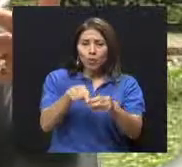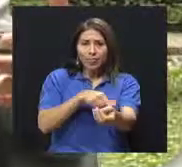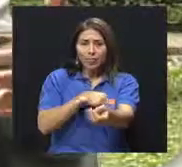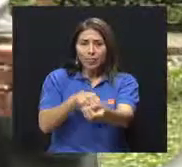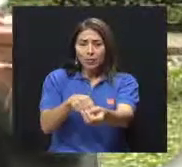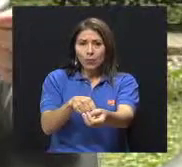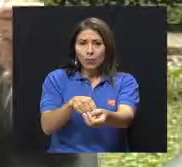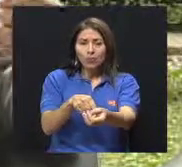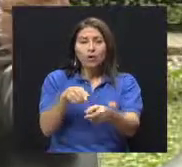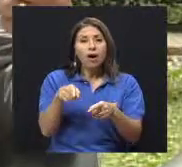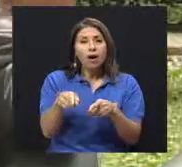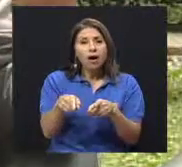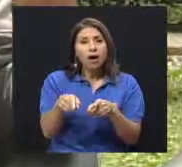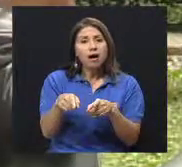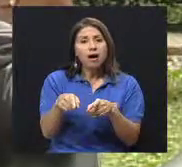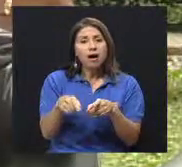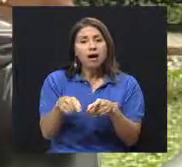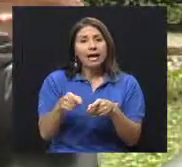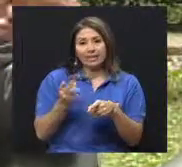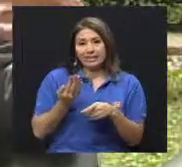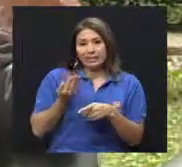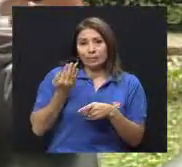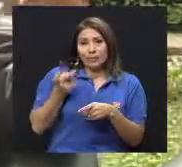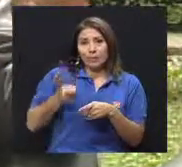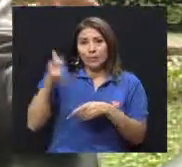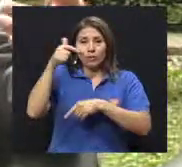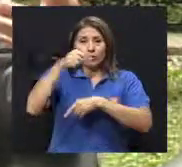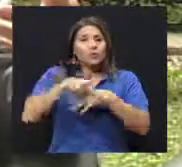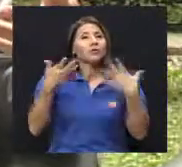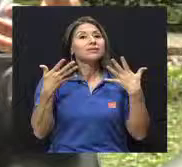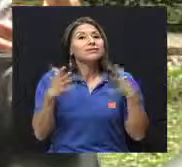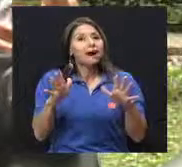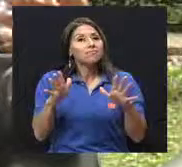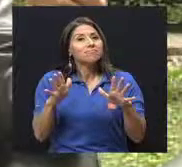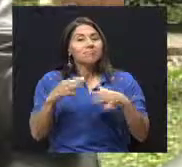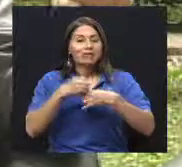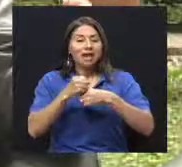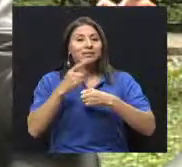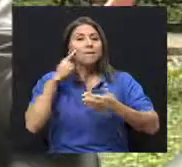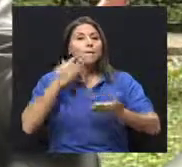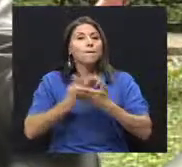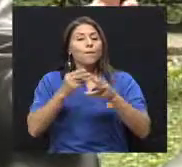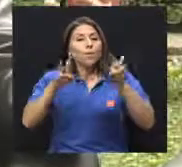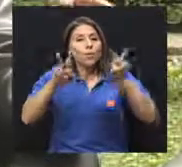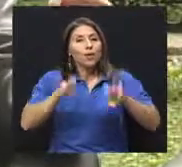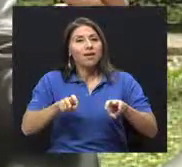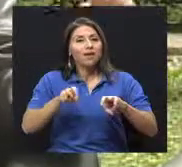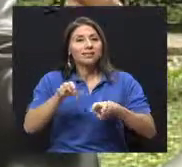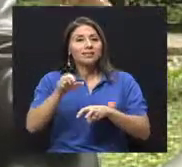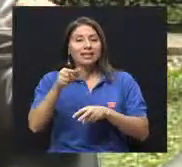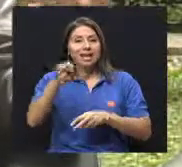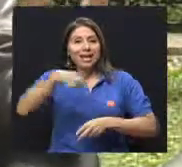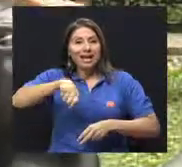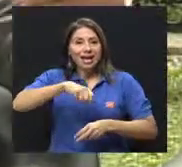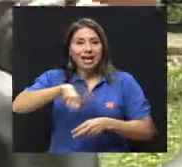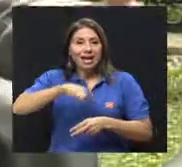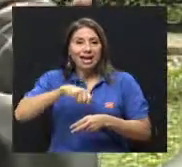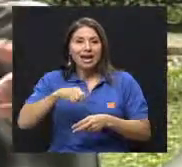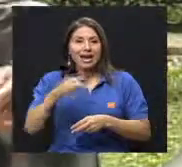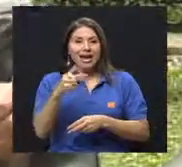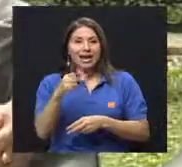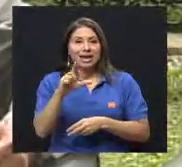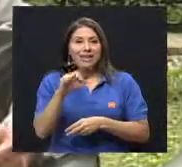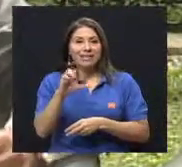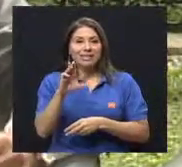recientemente que aparecen las pruebas de glicemia o de azúcar, de dosificación de azúcar en orina